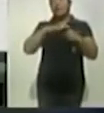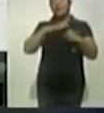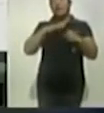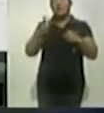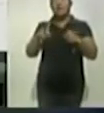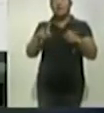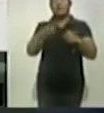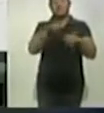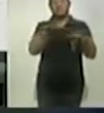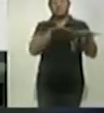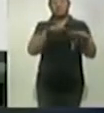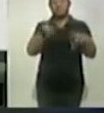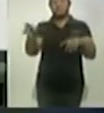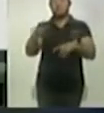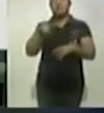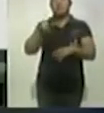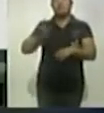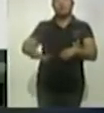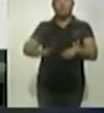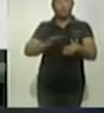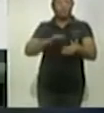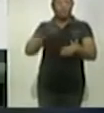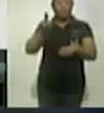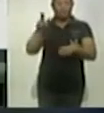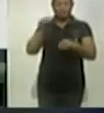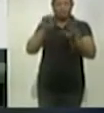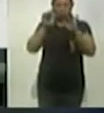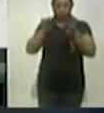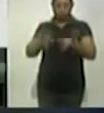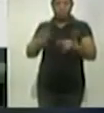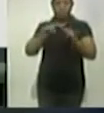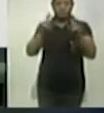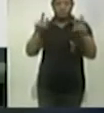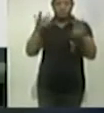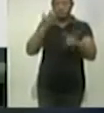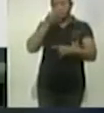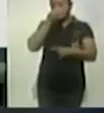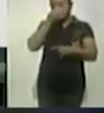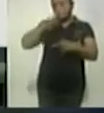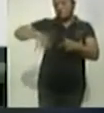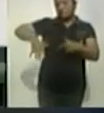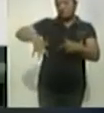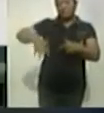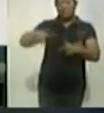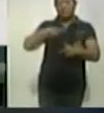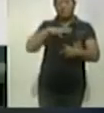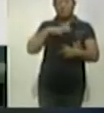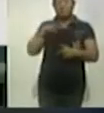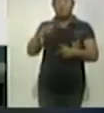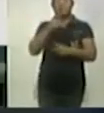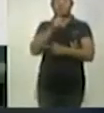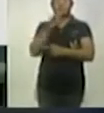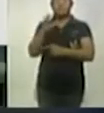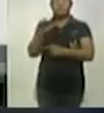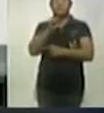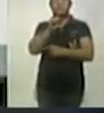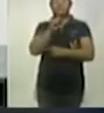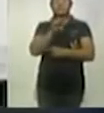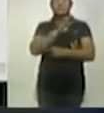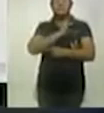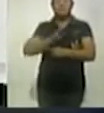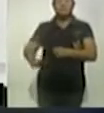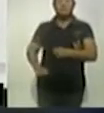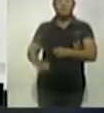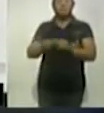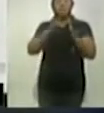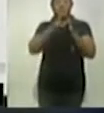Tlaxcala. En relación al temblor de hace unos momentos, se han activado los protocolos de protección civil en los sesenta municipios. En